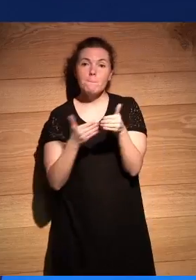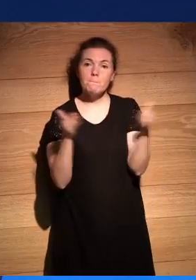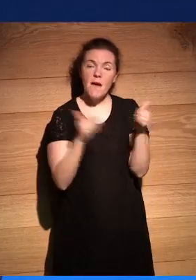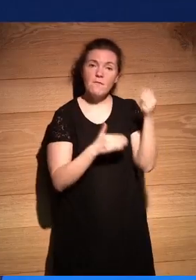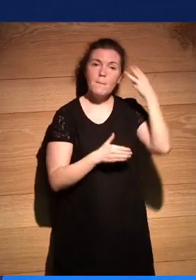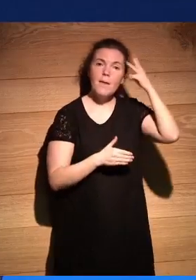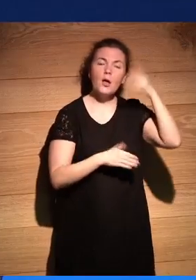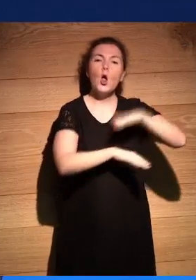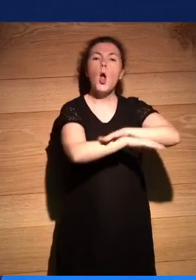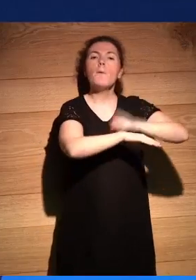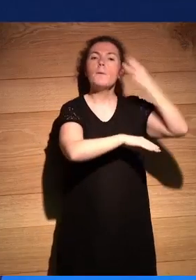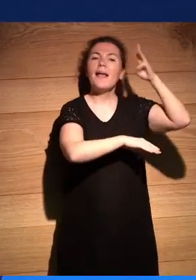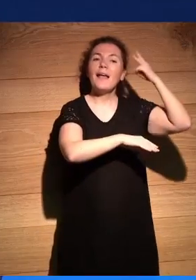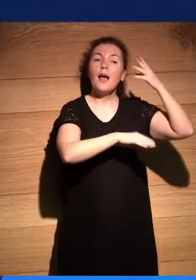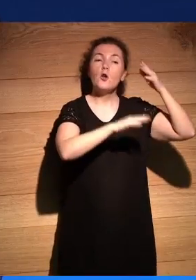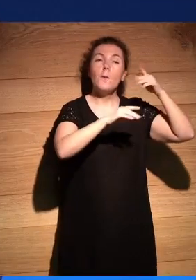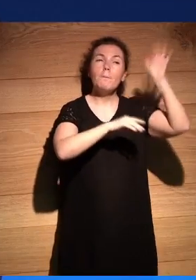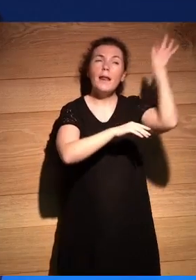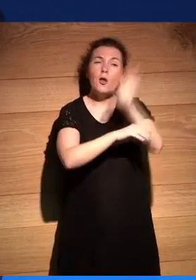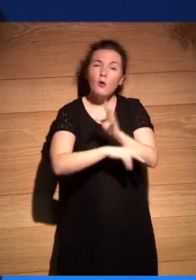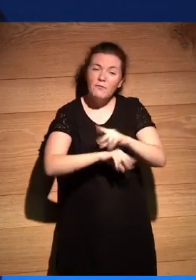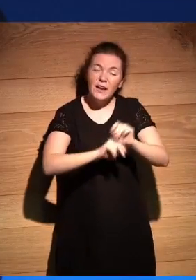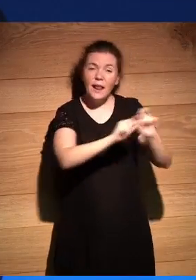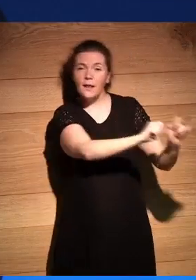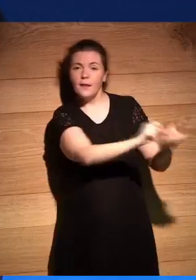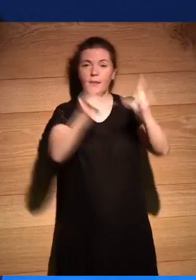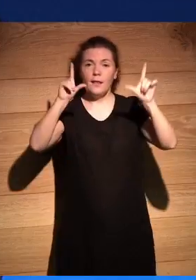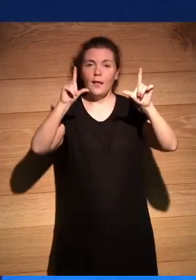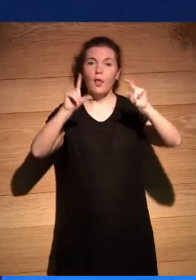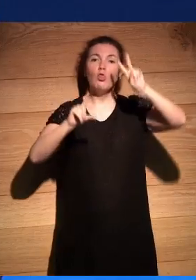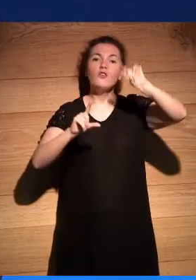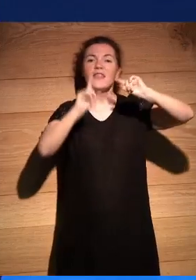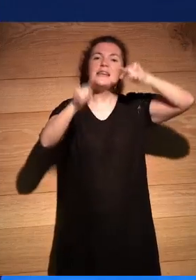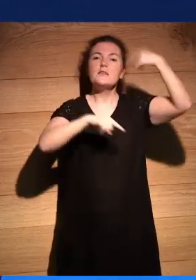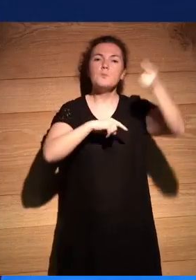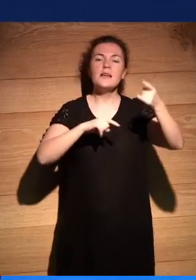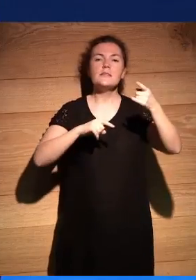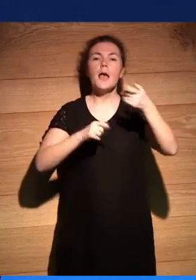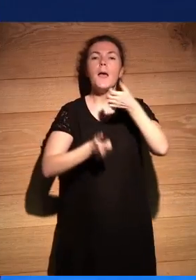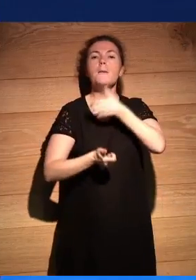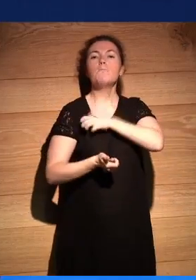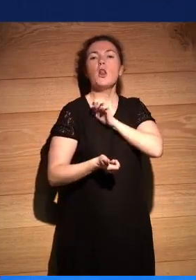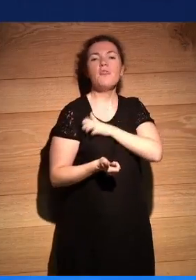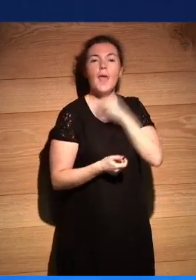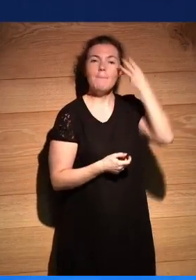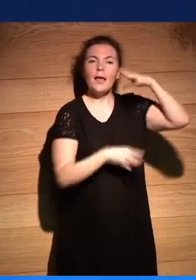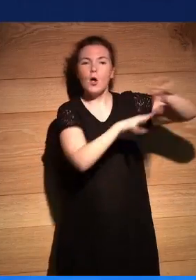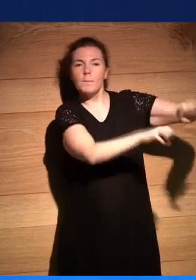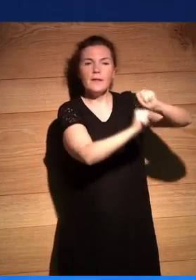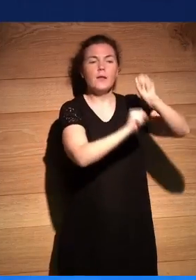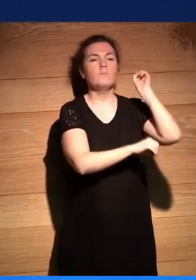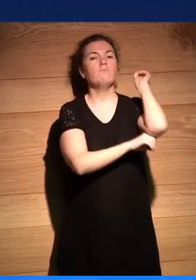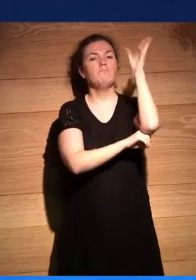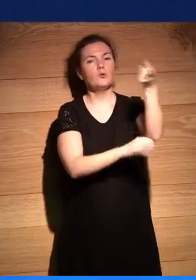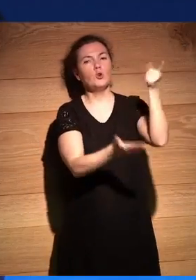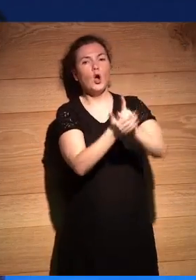mexicano obligó a poner un cartel final que decía dos días después fueron aprendidos por las autoridades mexicanas y enviados de vuelta a